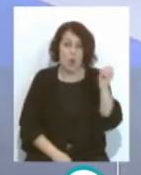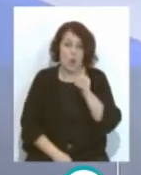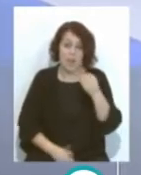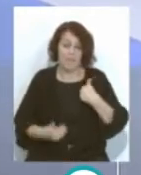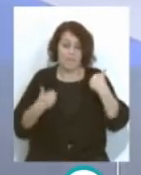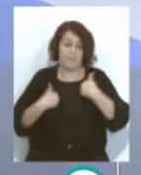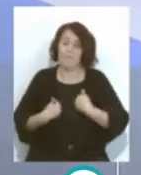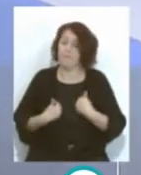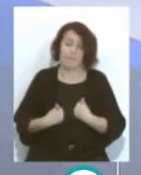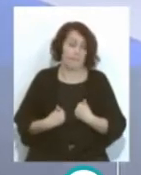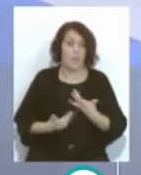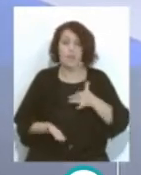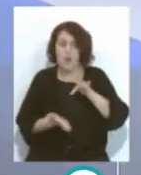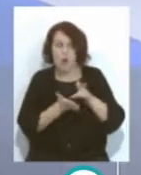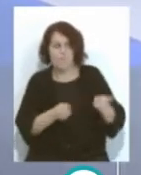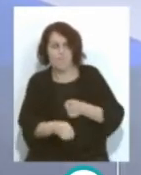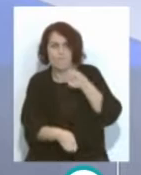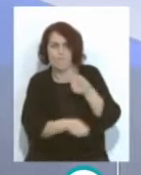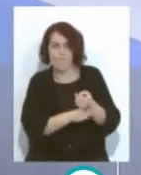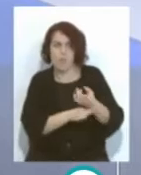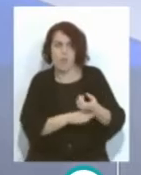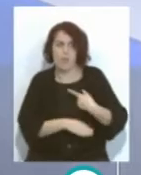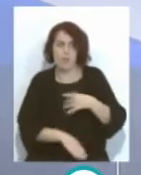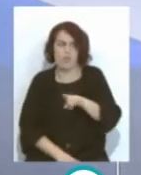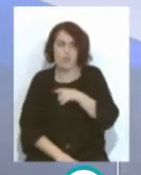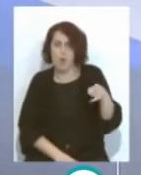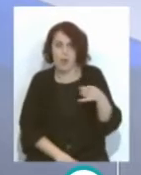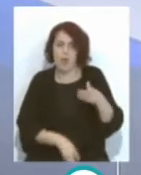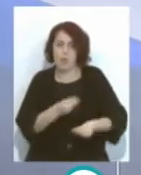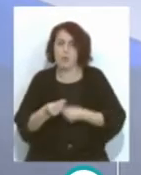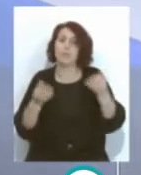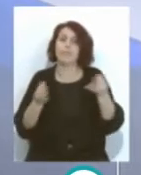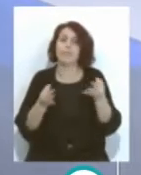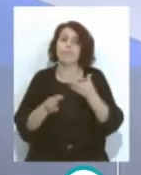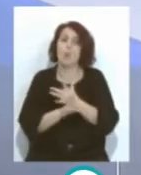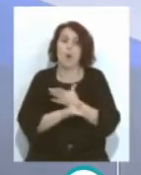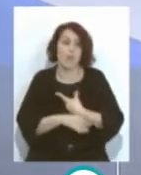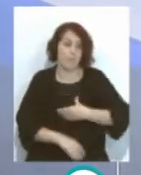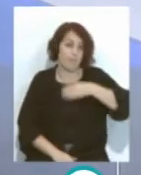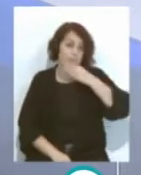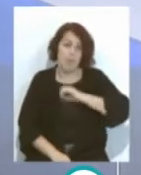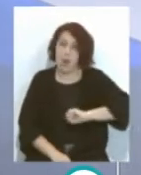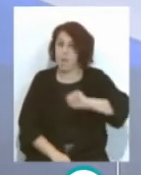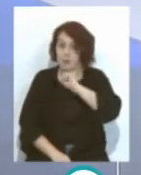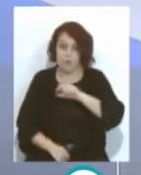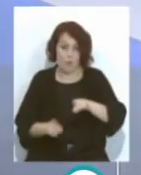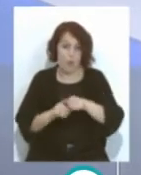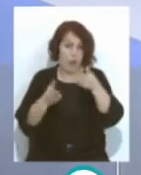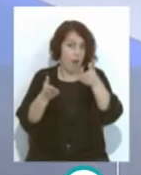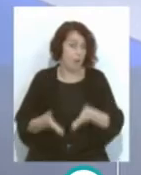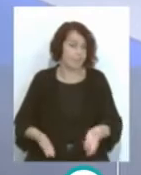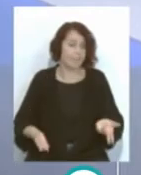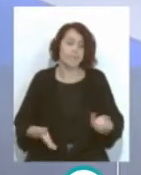físicamente Y cuando hay Unas exigencias Mayores Esto hace que Un jugador Espectacular Como él Todavía